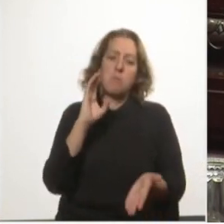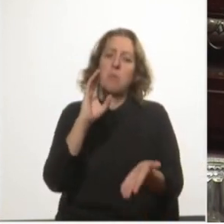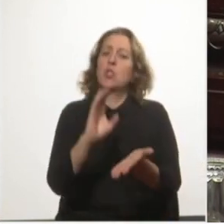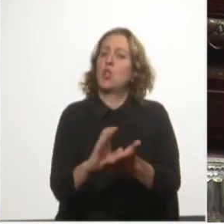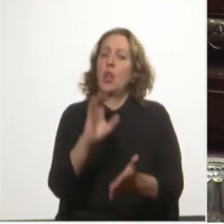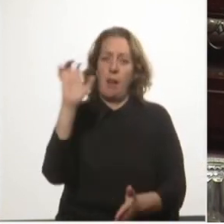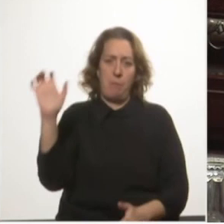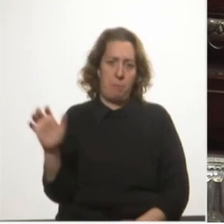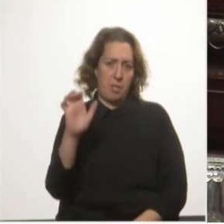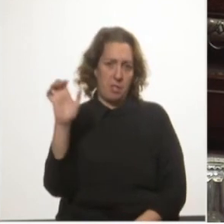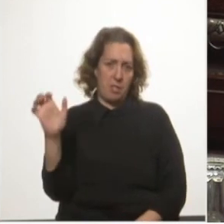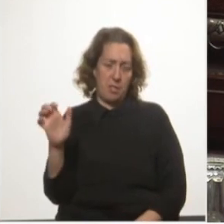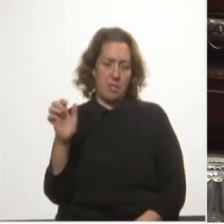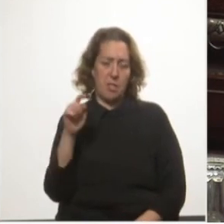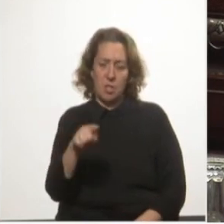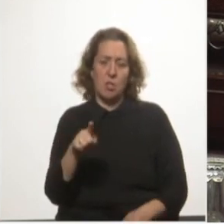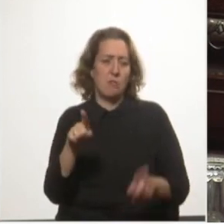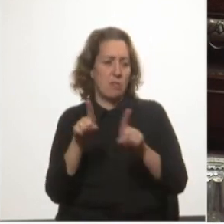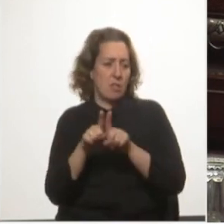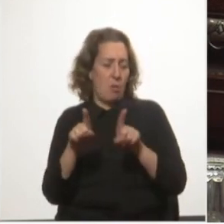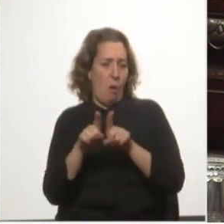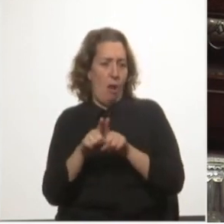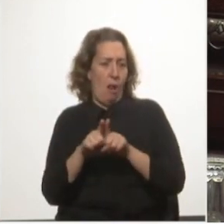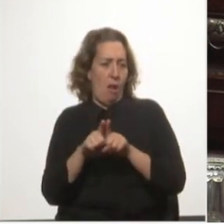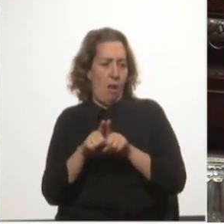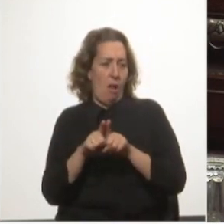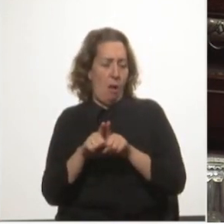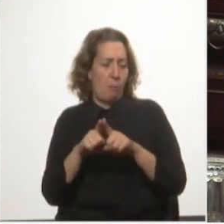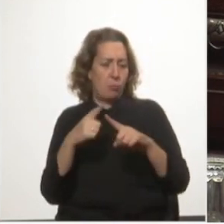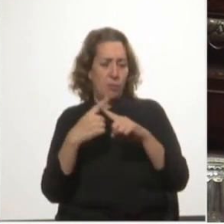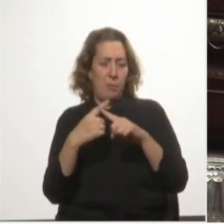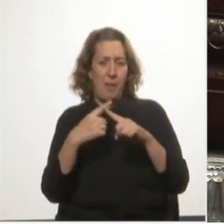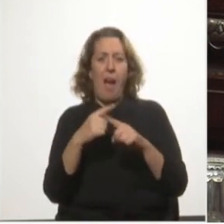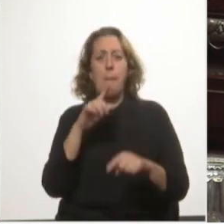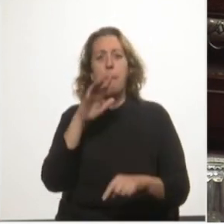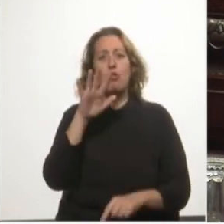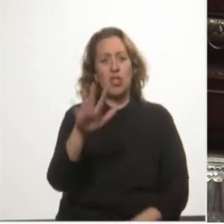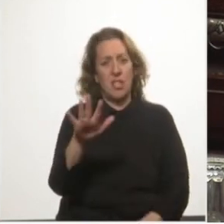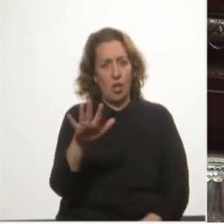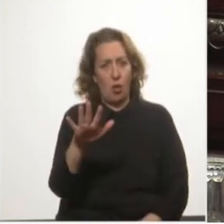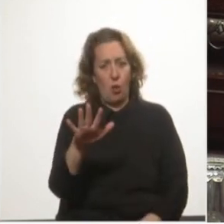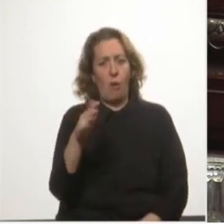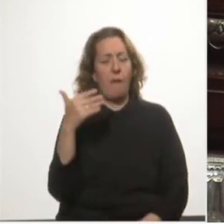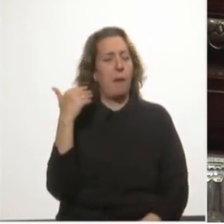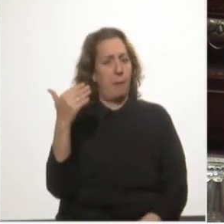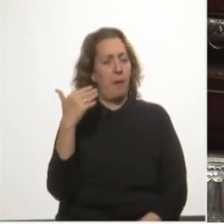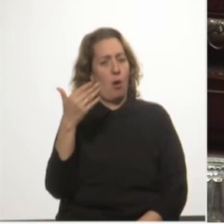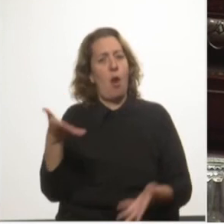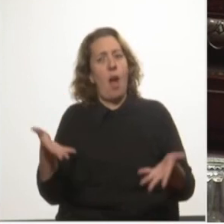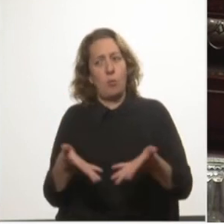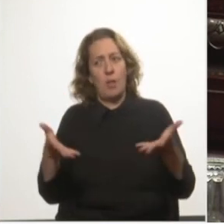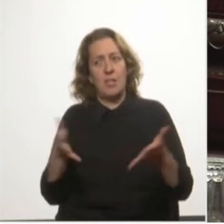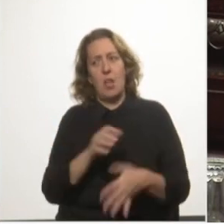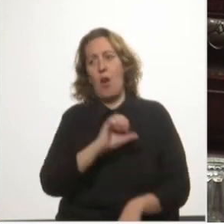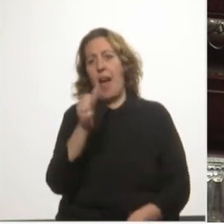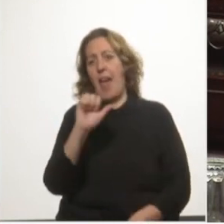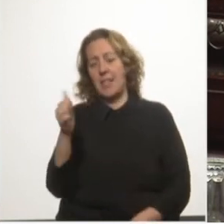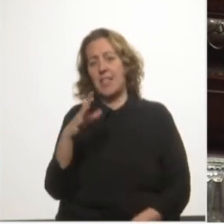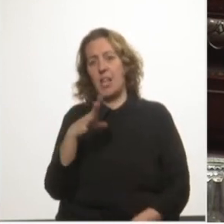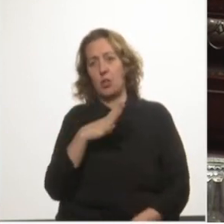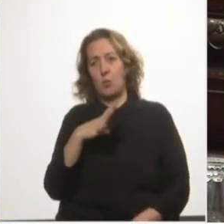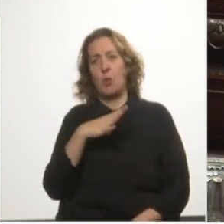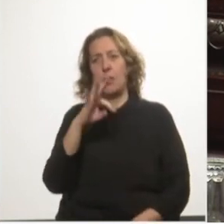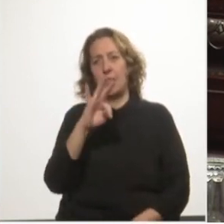empresa, equivalen a multiplicar casi por 5 el valor actualizado de las ganancias que tuvo TCP